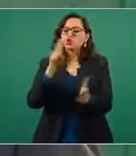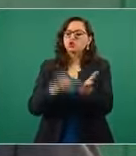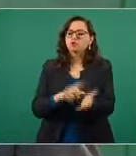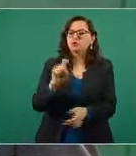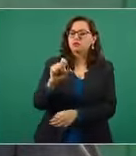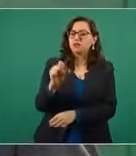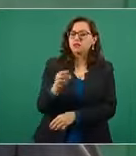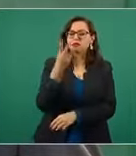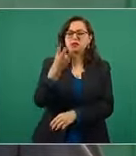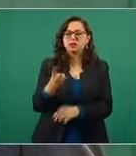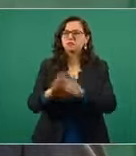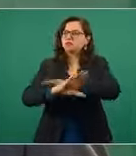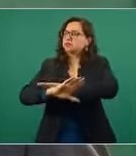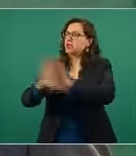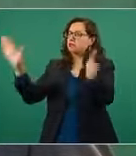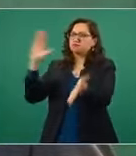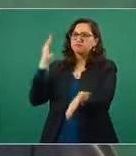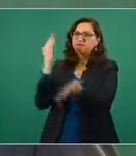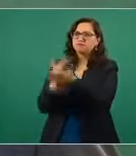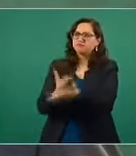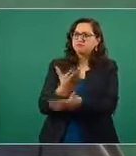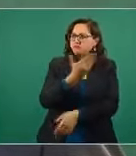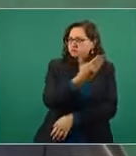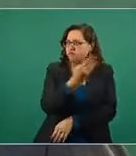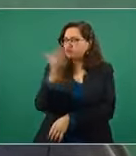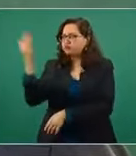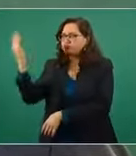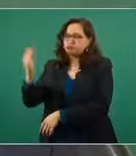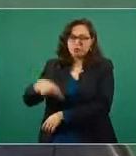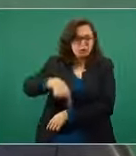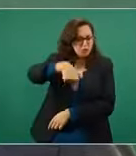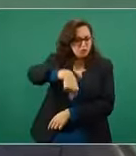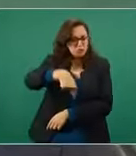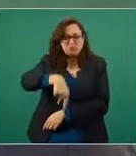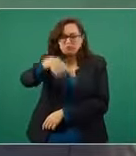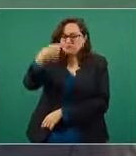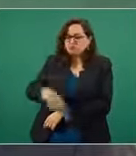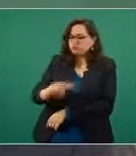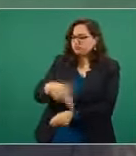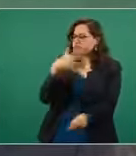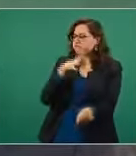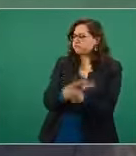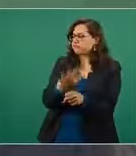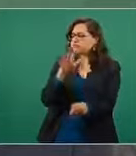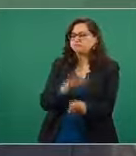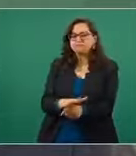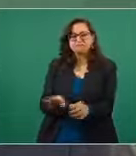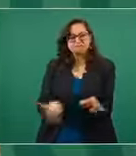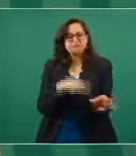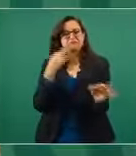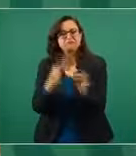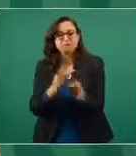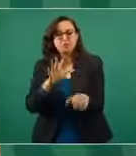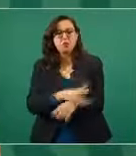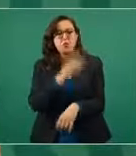Por eso estamos trabajando en ese sentido. ¿Pero si le da un hectáreo? Sí, sí.